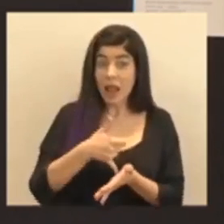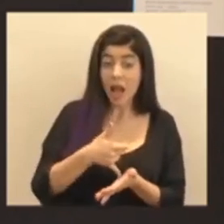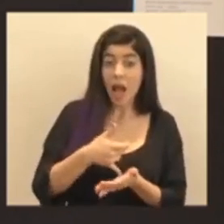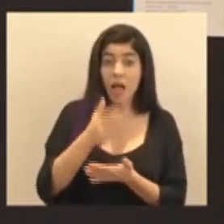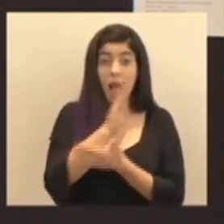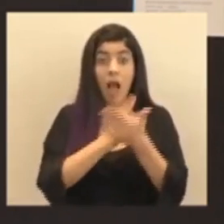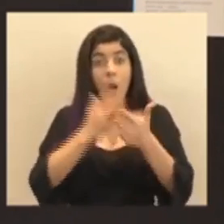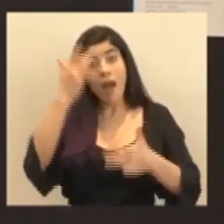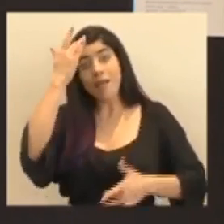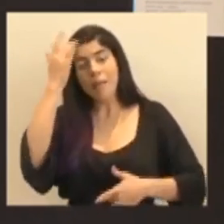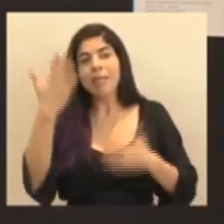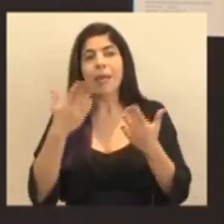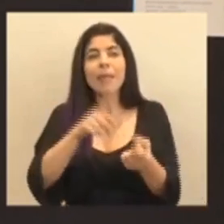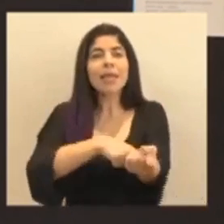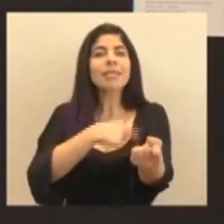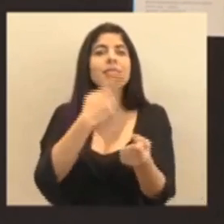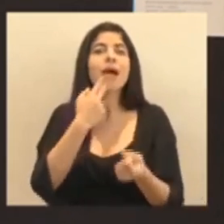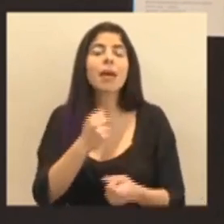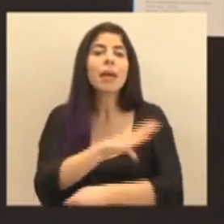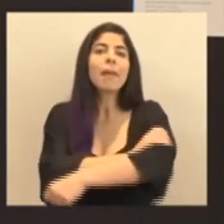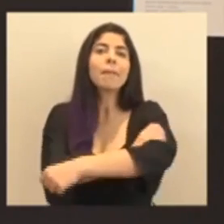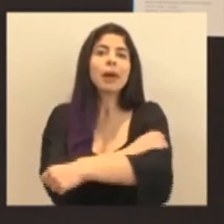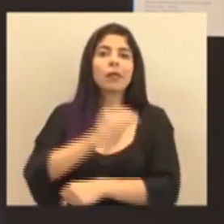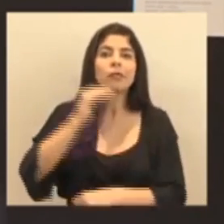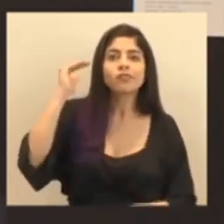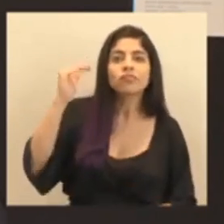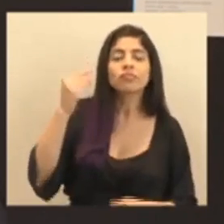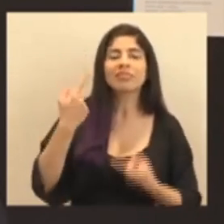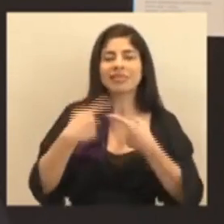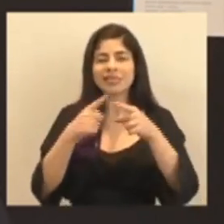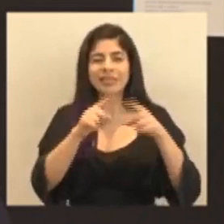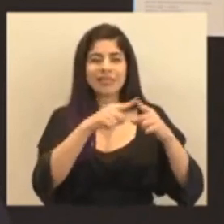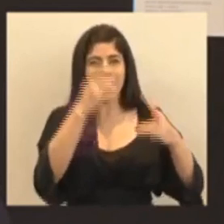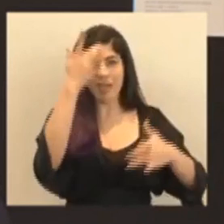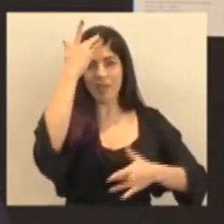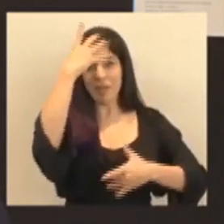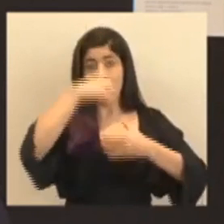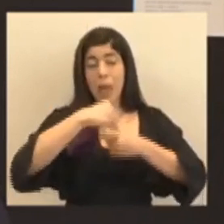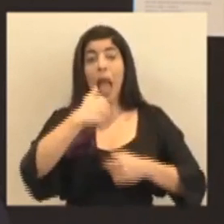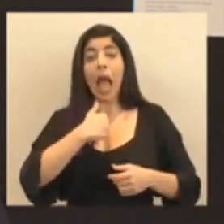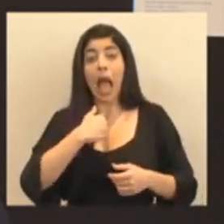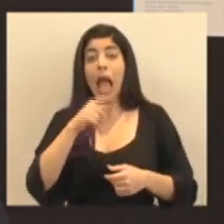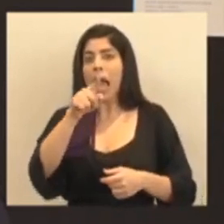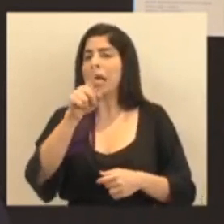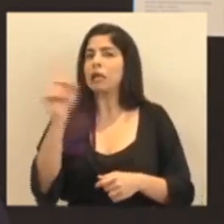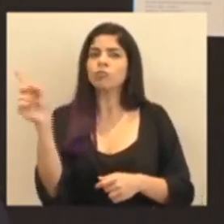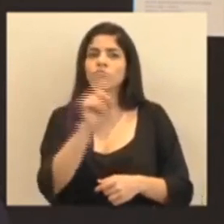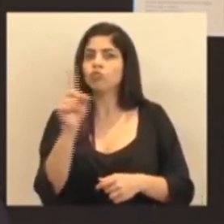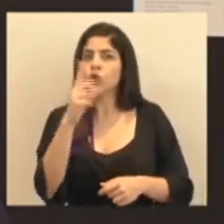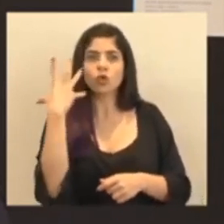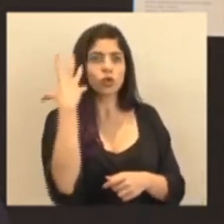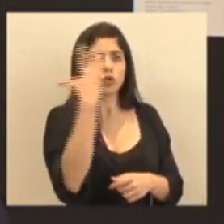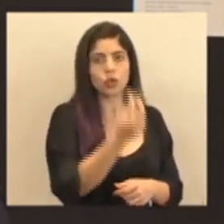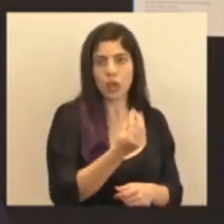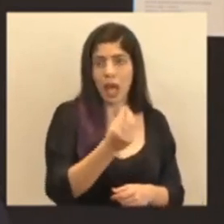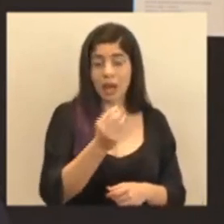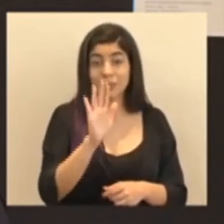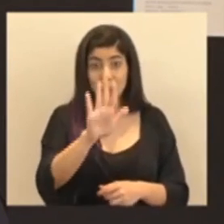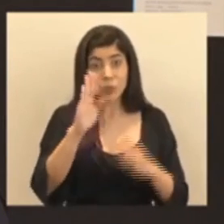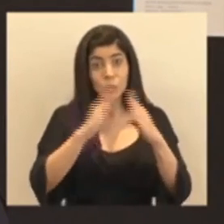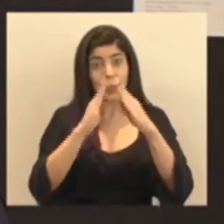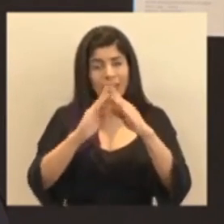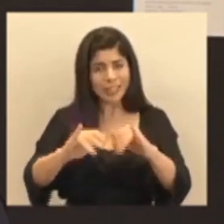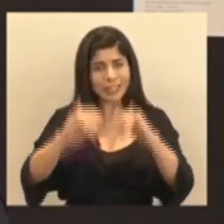alguna enfermedad, puede ser diabetes, hipertensión, diferentes enfermedades crónicas, no tengan que salir de su